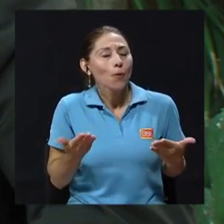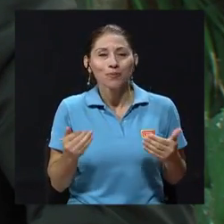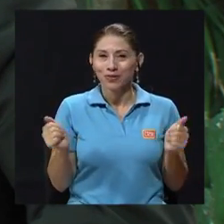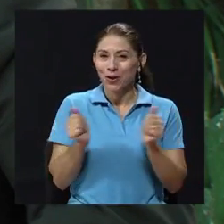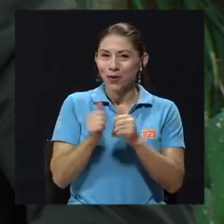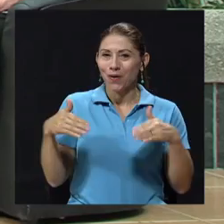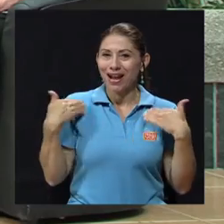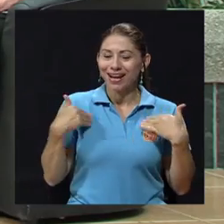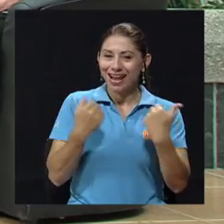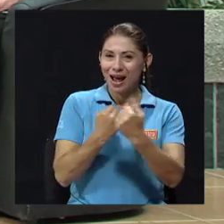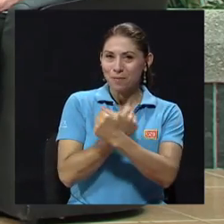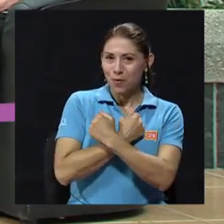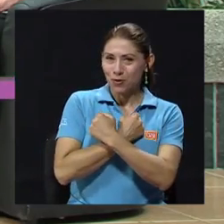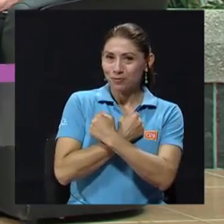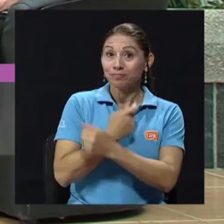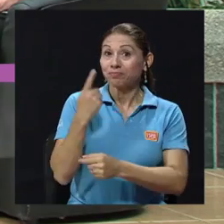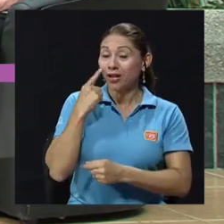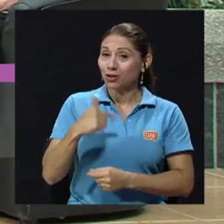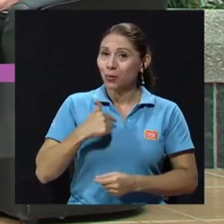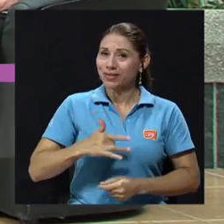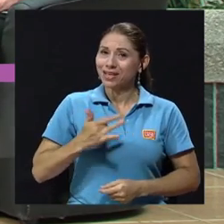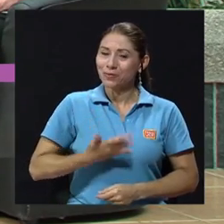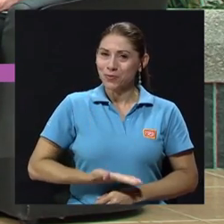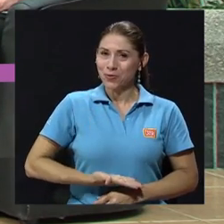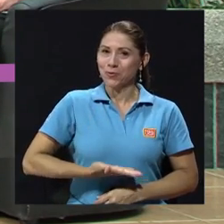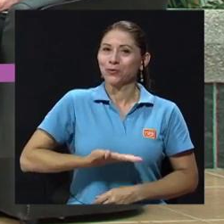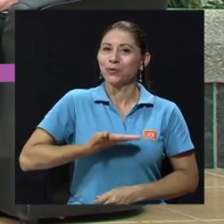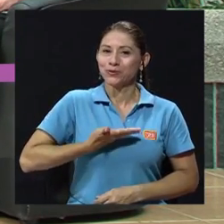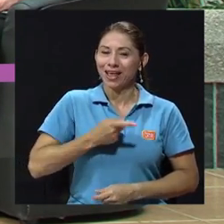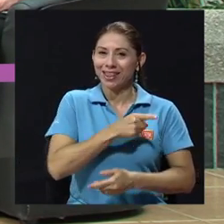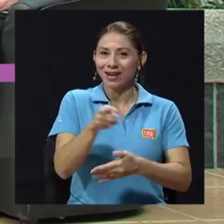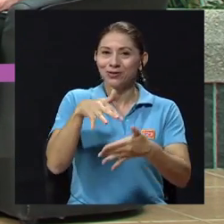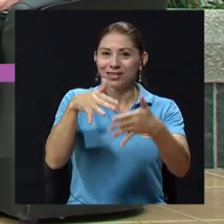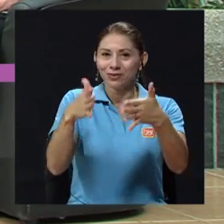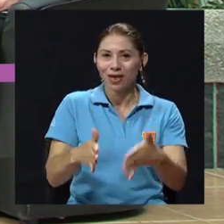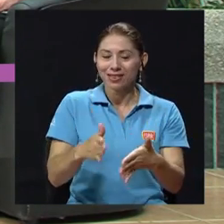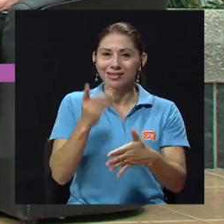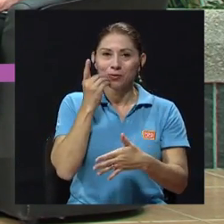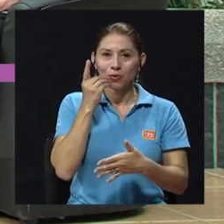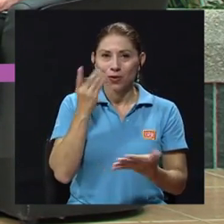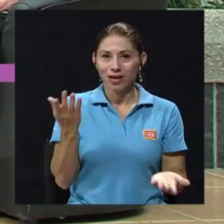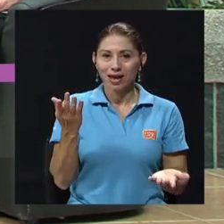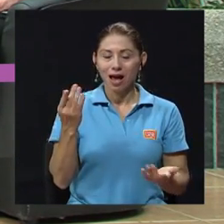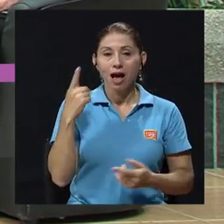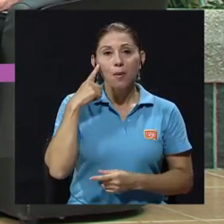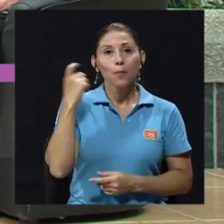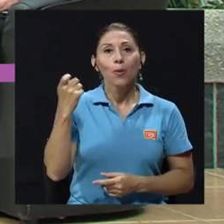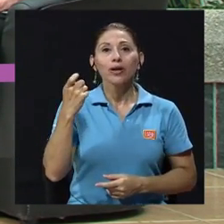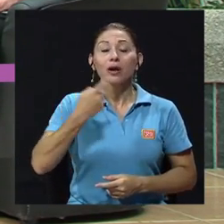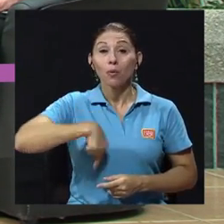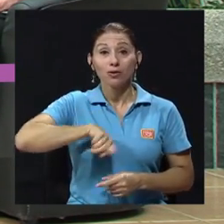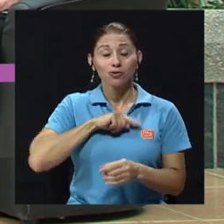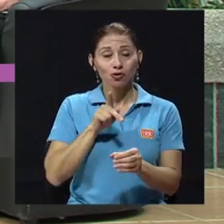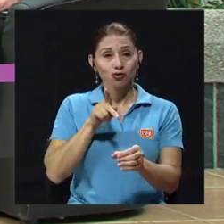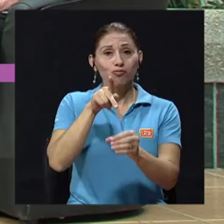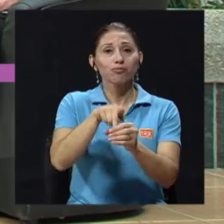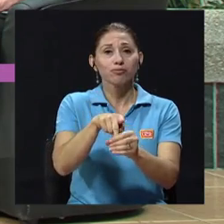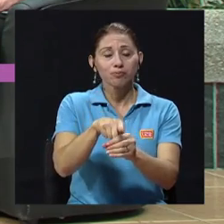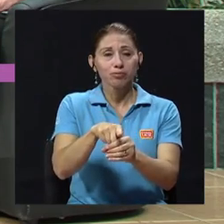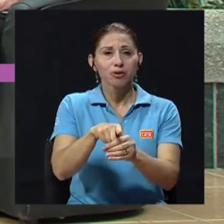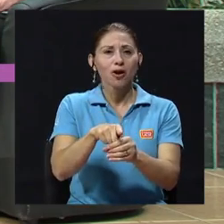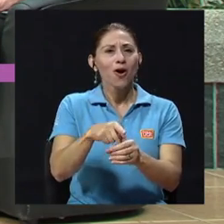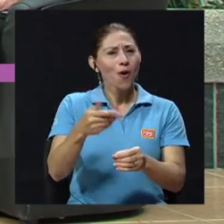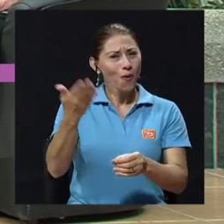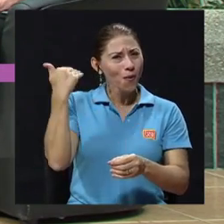alegría y amor porque yo quiero decirle que yo me siento muy orgullosa del estudiantado de odontología porque cuando hemos participado